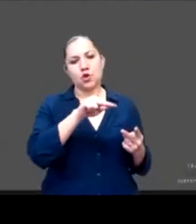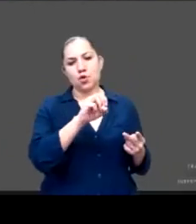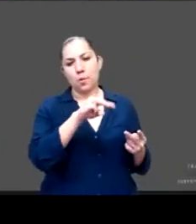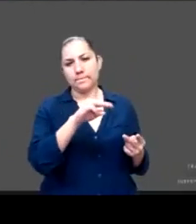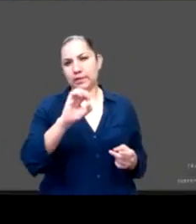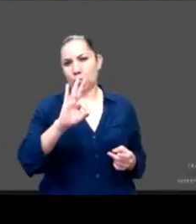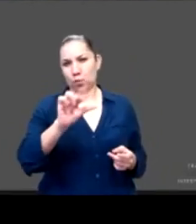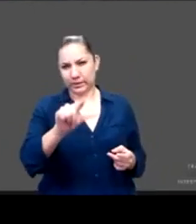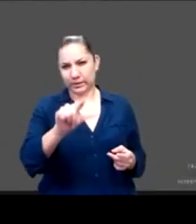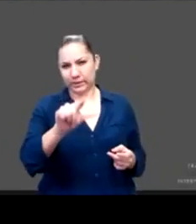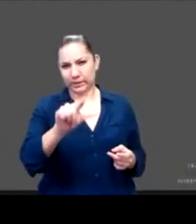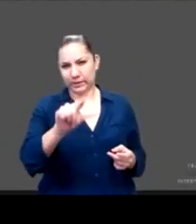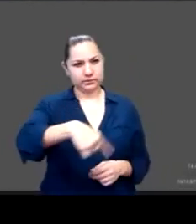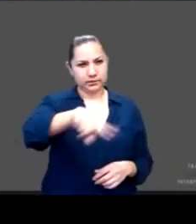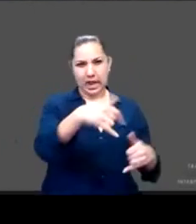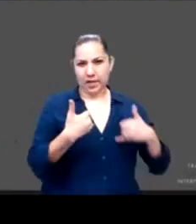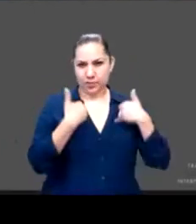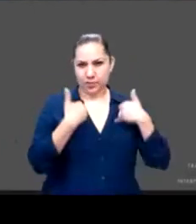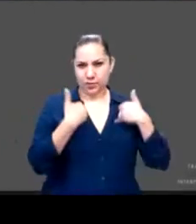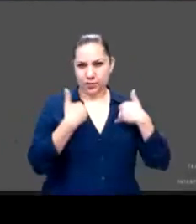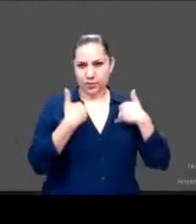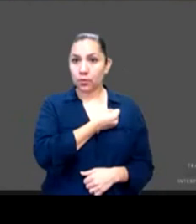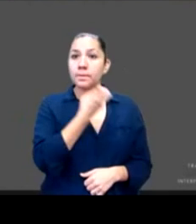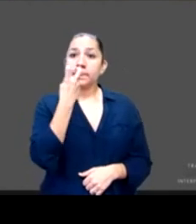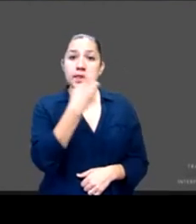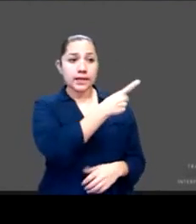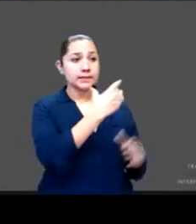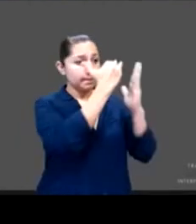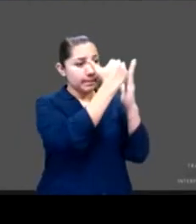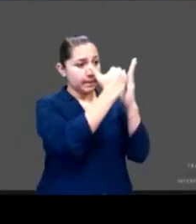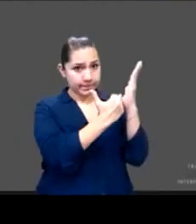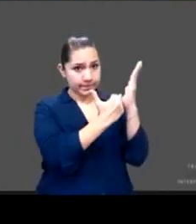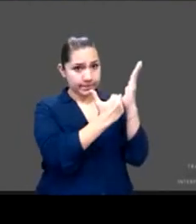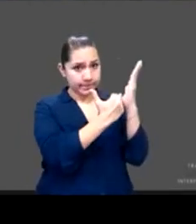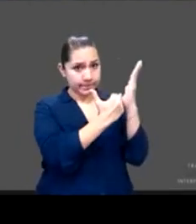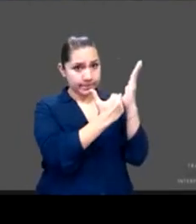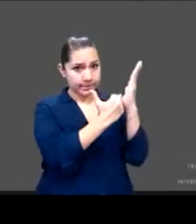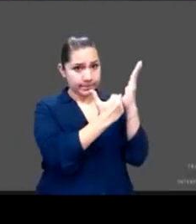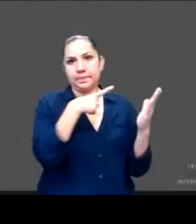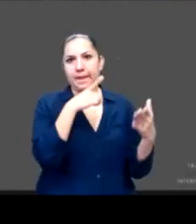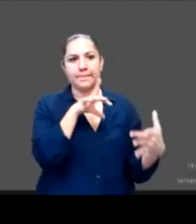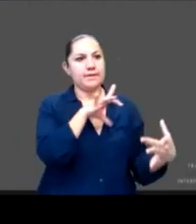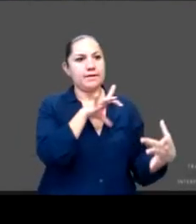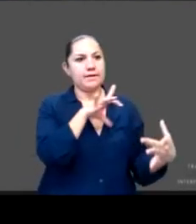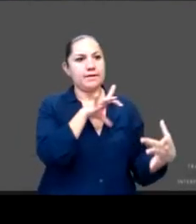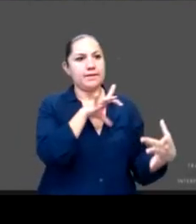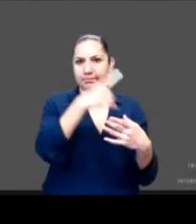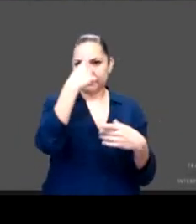adolescencia, en donde, por lo pronto, desde la norma 046 se garantice que se esté